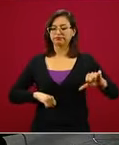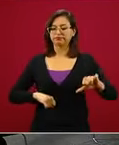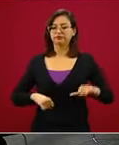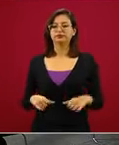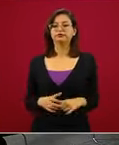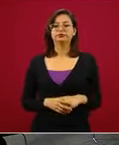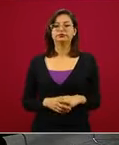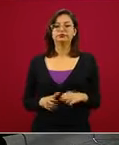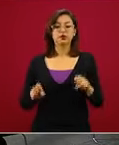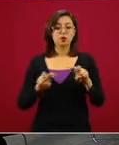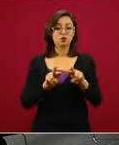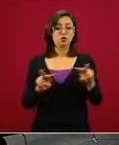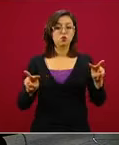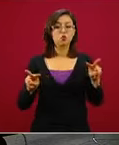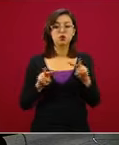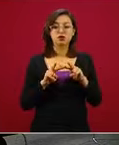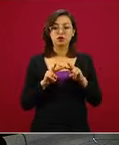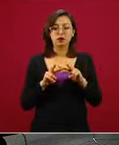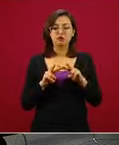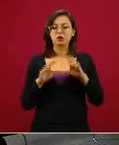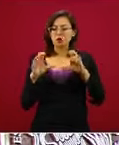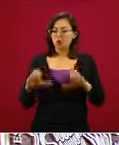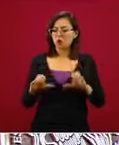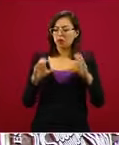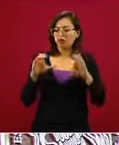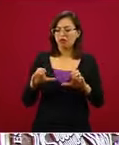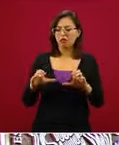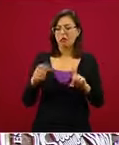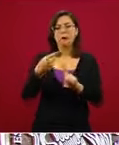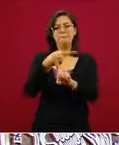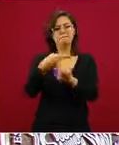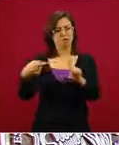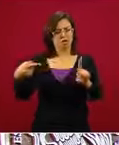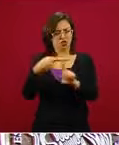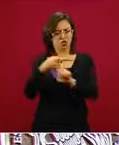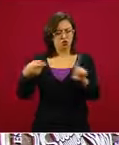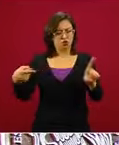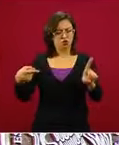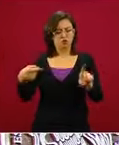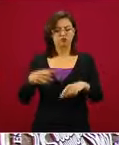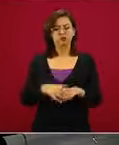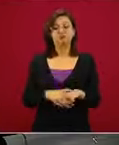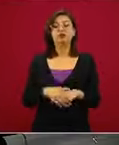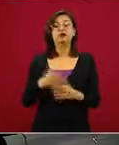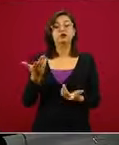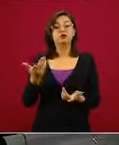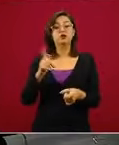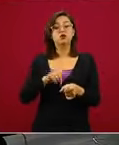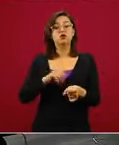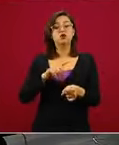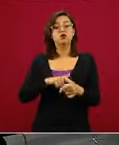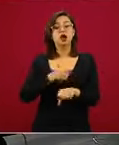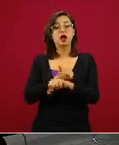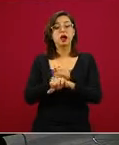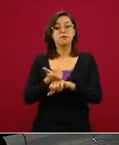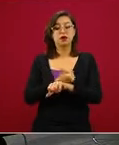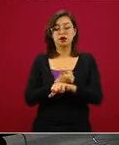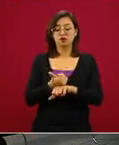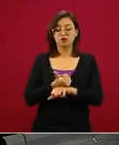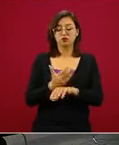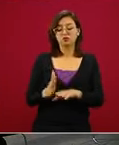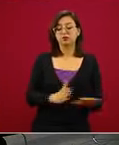vulnerables va a ser un cuidado medio, siempre y cuando el semáforo esté en amarillo. Y finalmente,